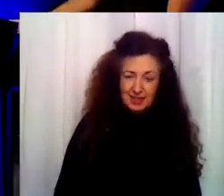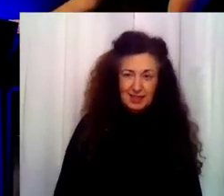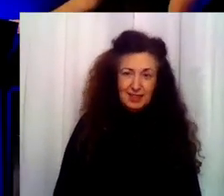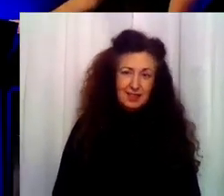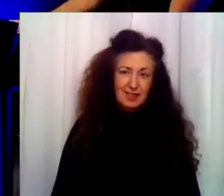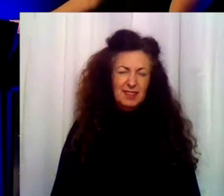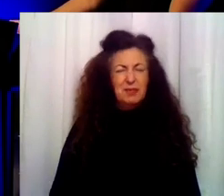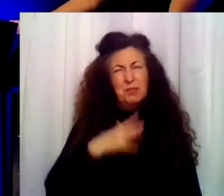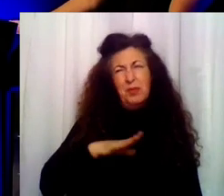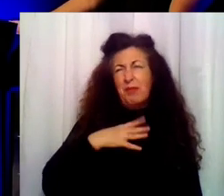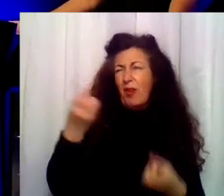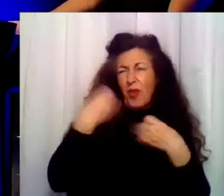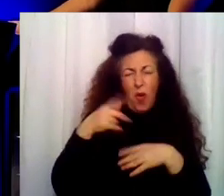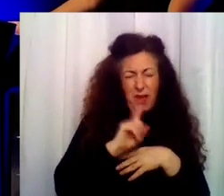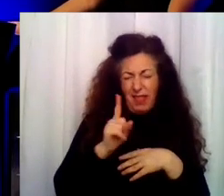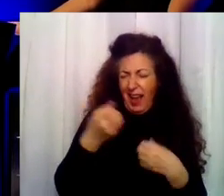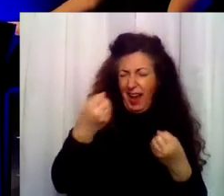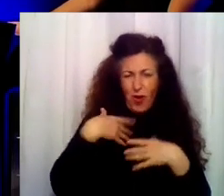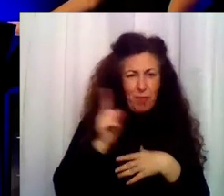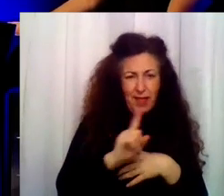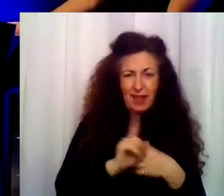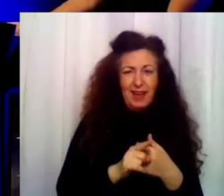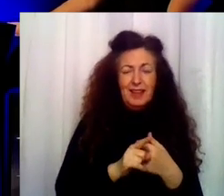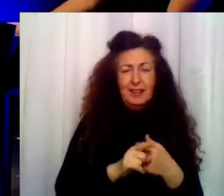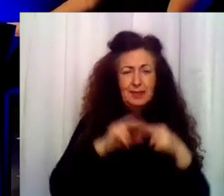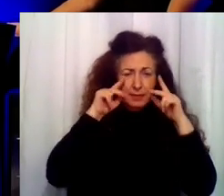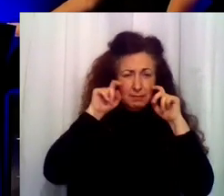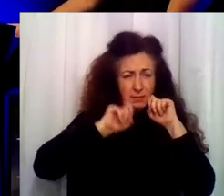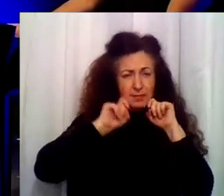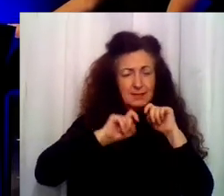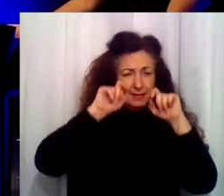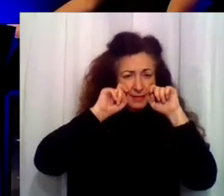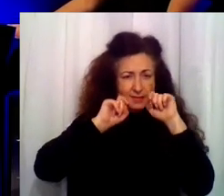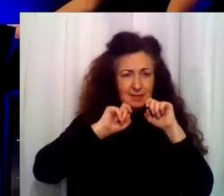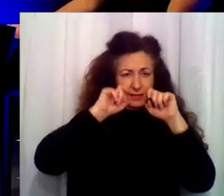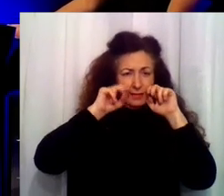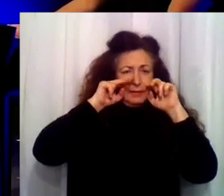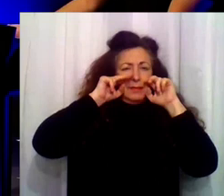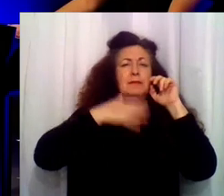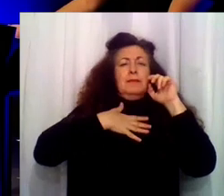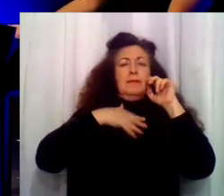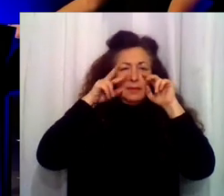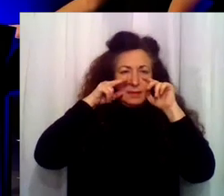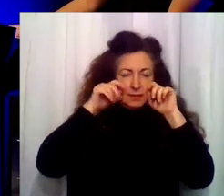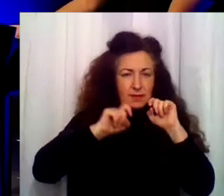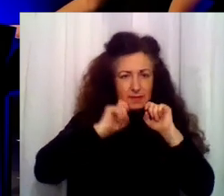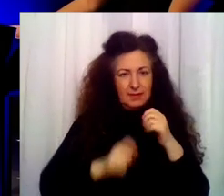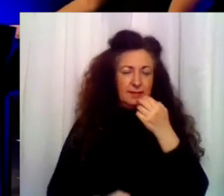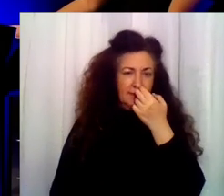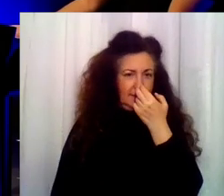No me dejes nada. Tú me quisieras lo mismo